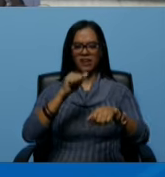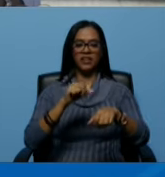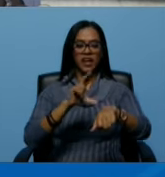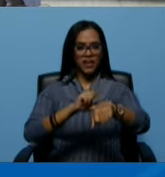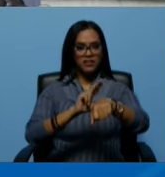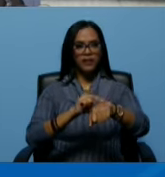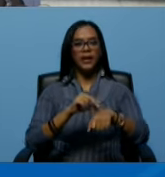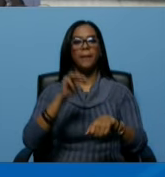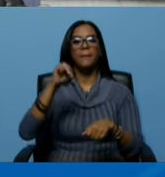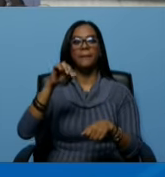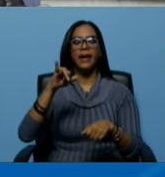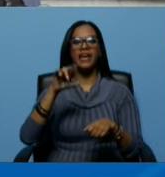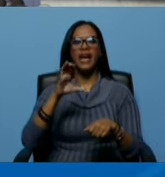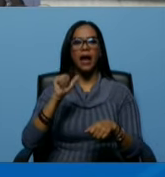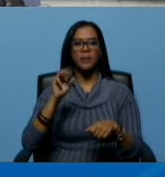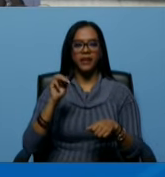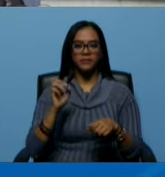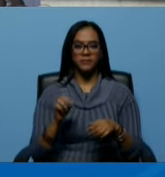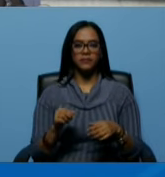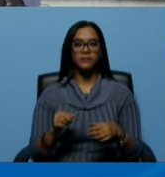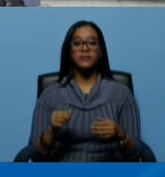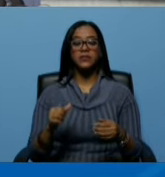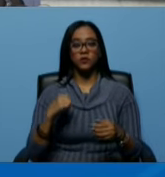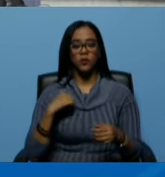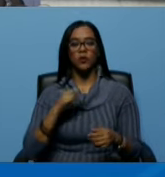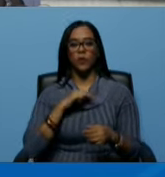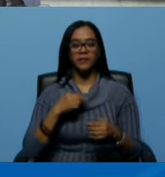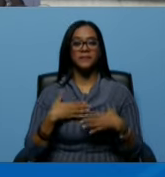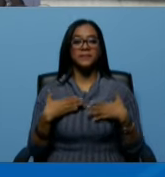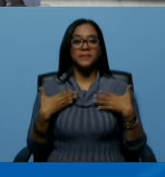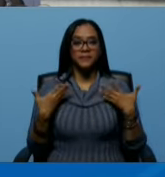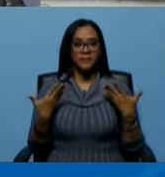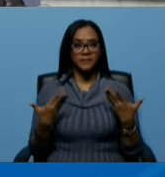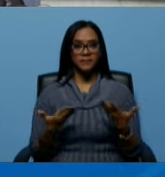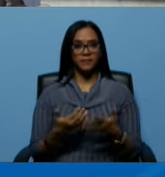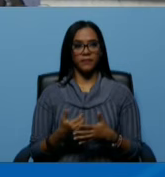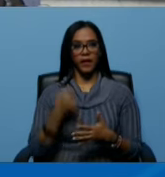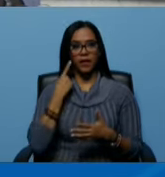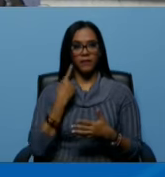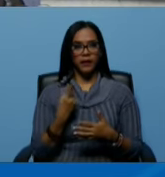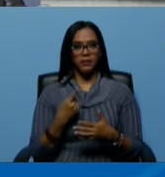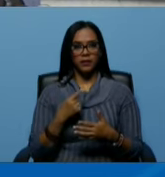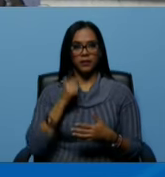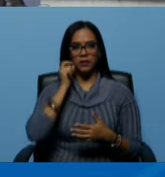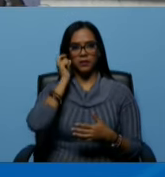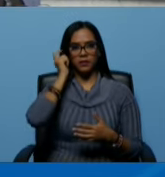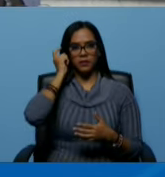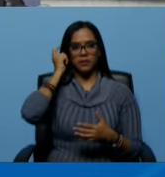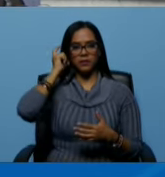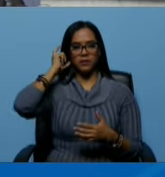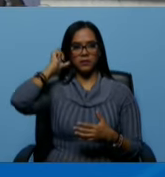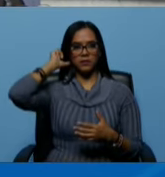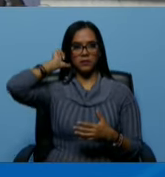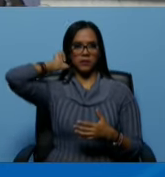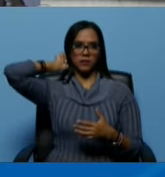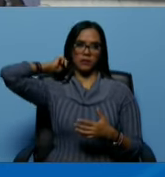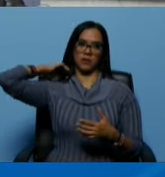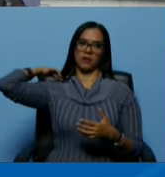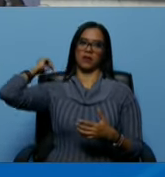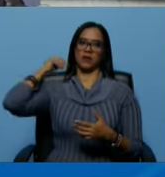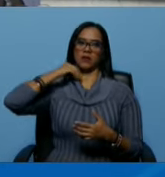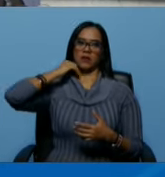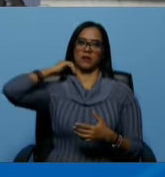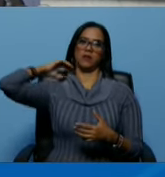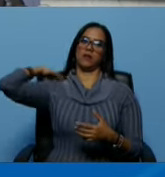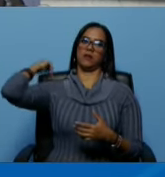Hidalgo son nuestra inspiración también fíjate tú María Maraulina y Mari